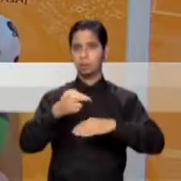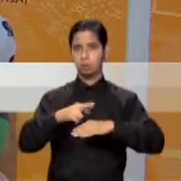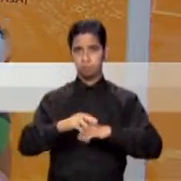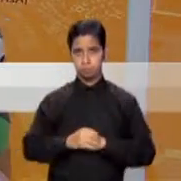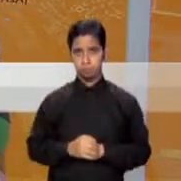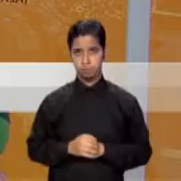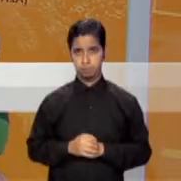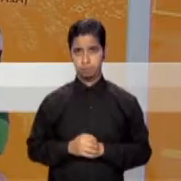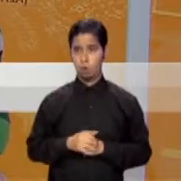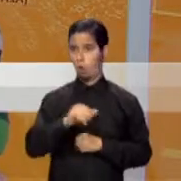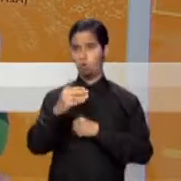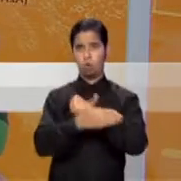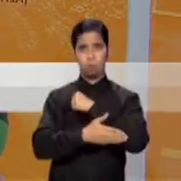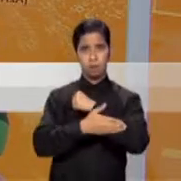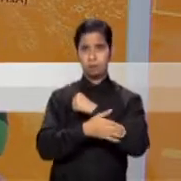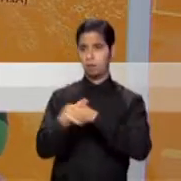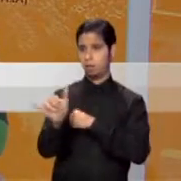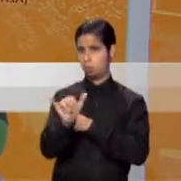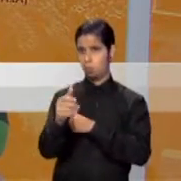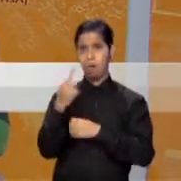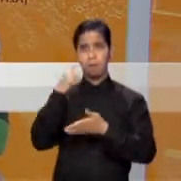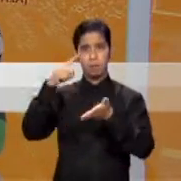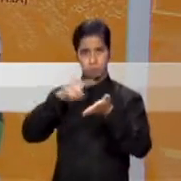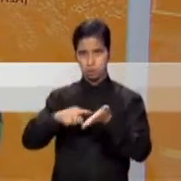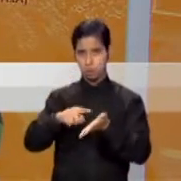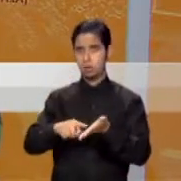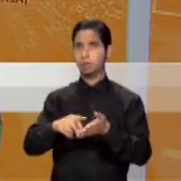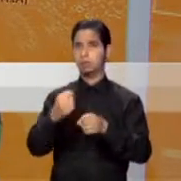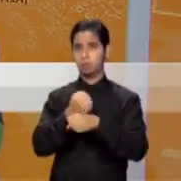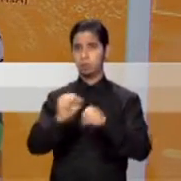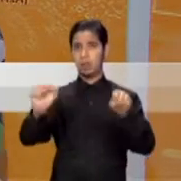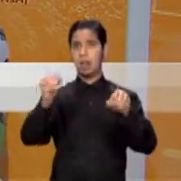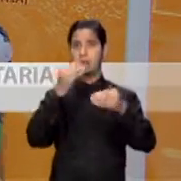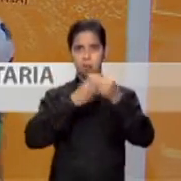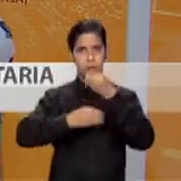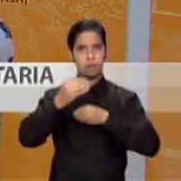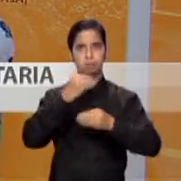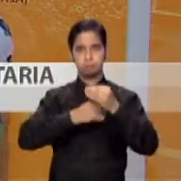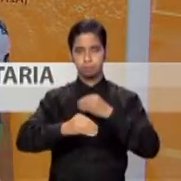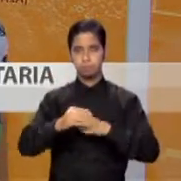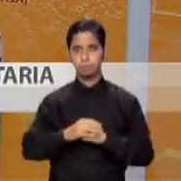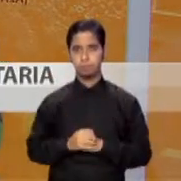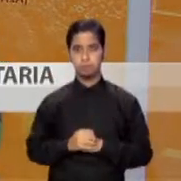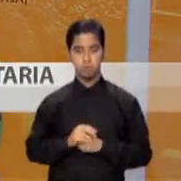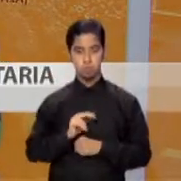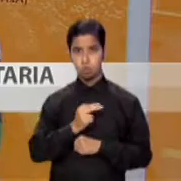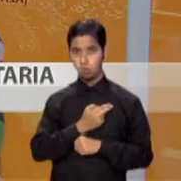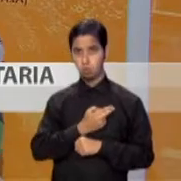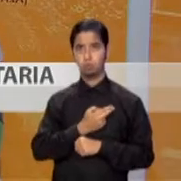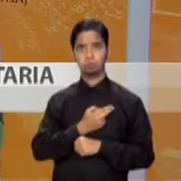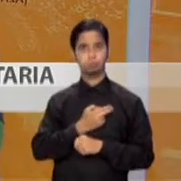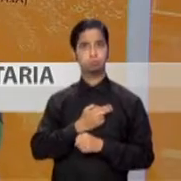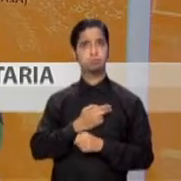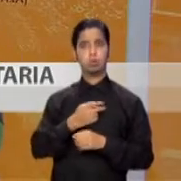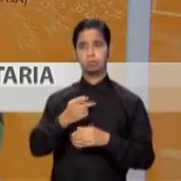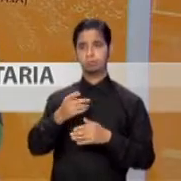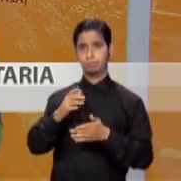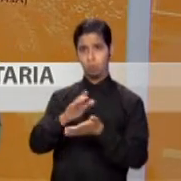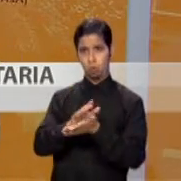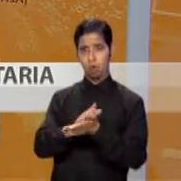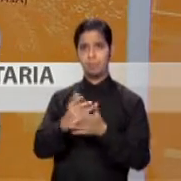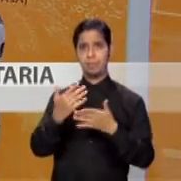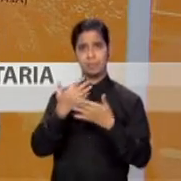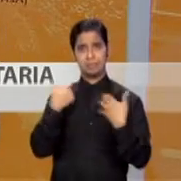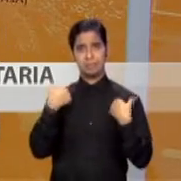inseguridad alimentaria, lamentablemente en Puerto Rico no se mide la inseguridad alimentaria y nosotros como Escuela de Salud Pública hemos